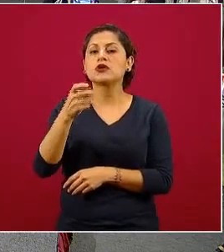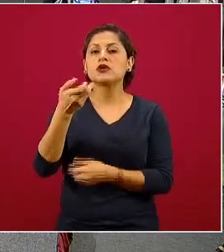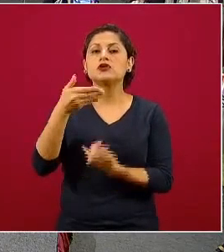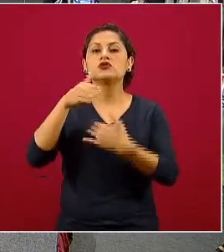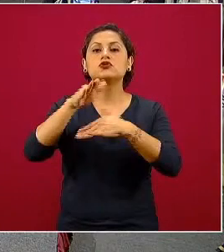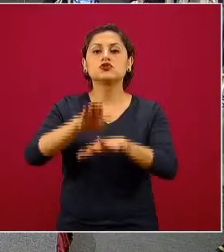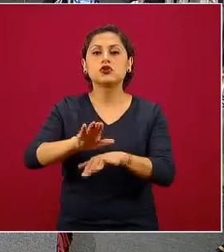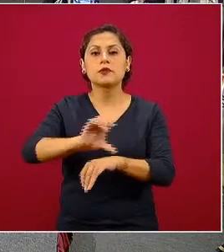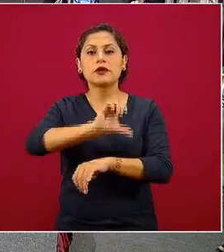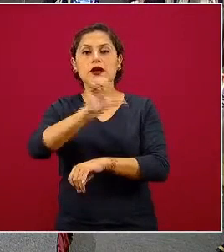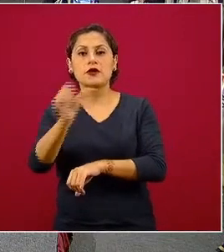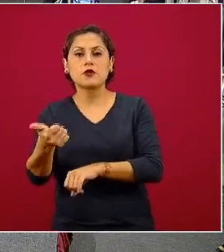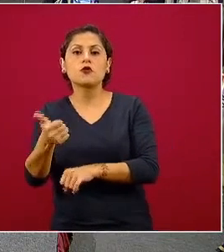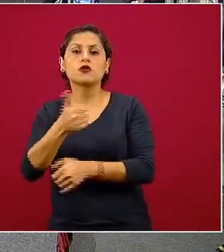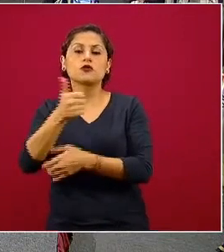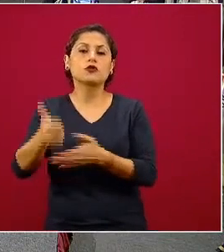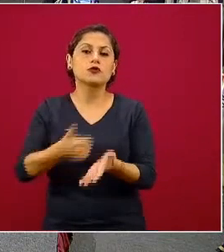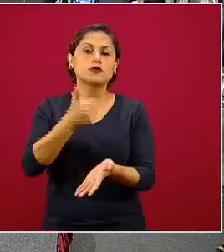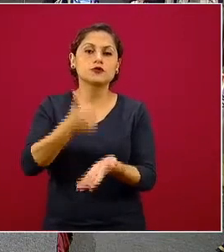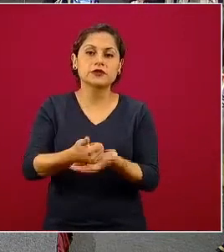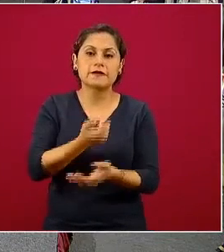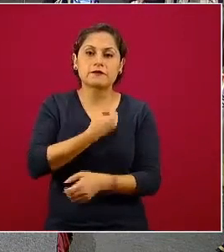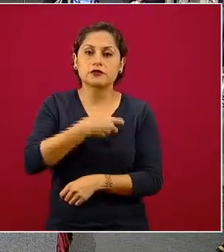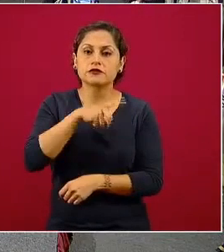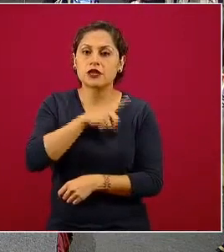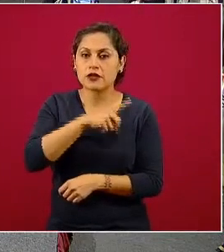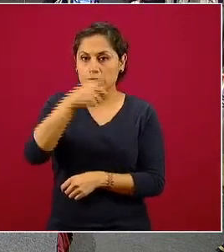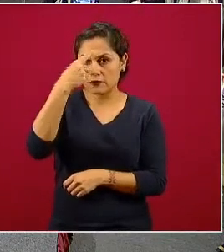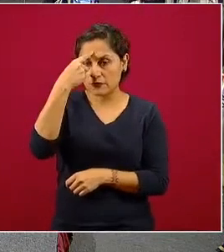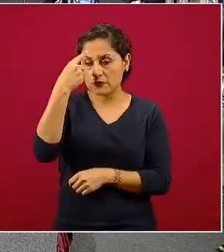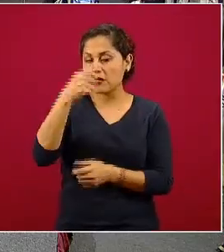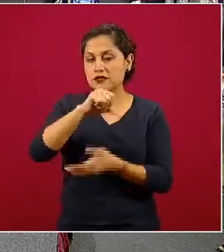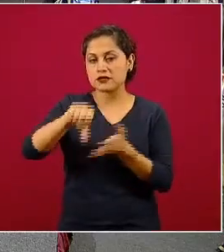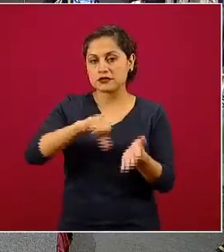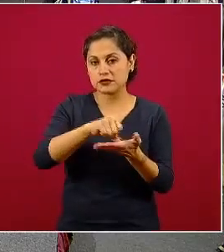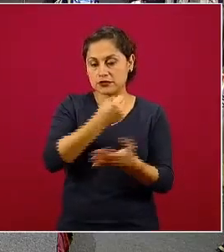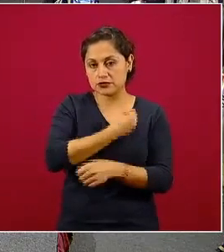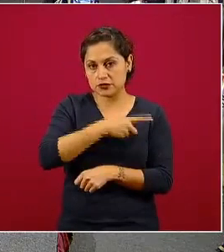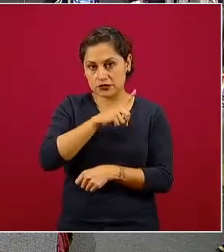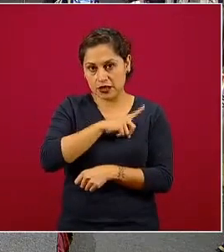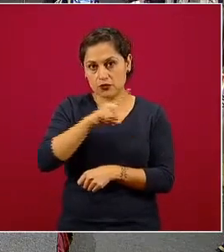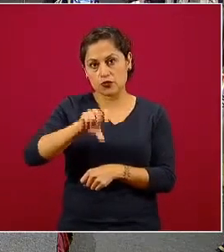adyacentes a las farmacias, muchos junto a grandes farmacias de grandes cadenas.